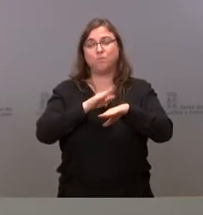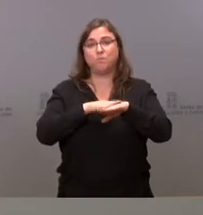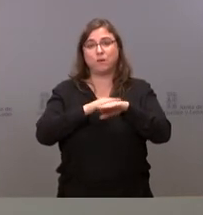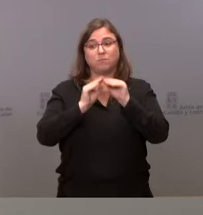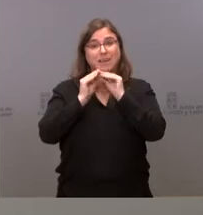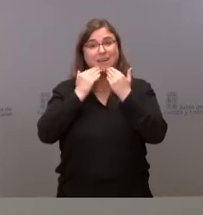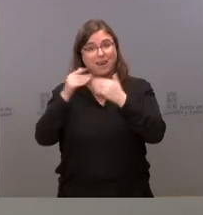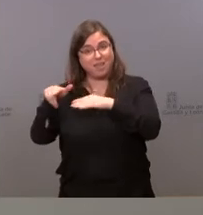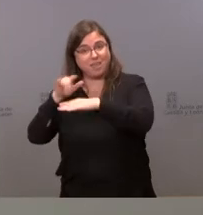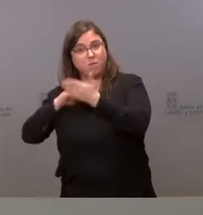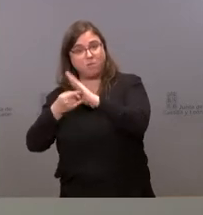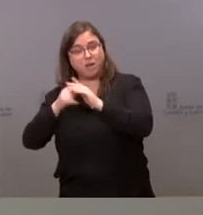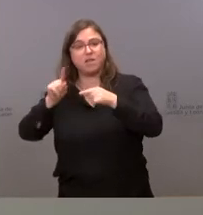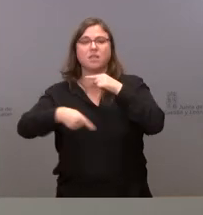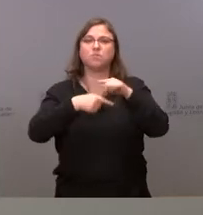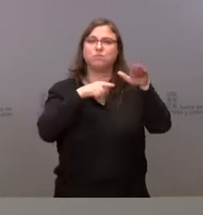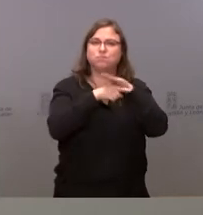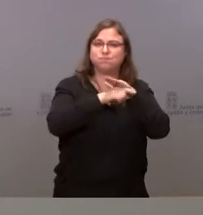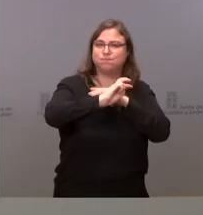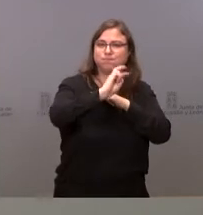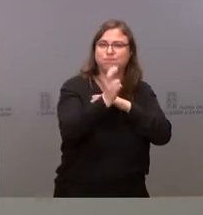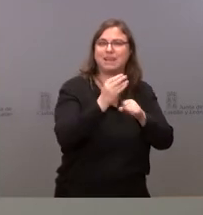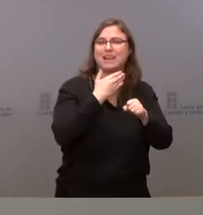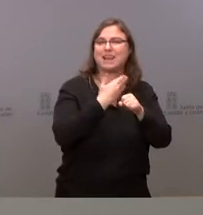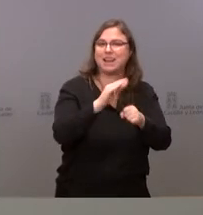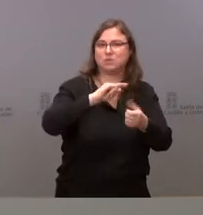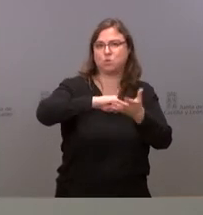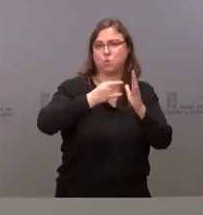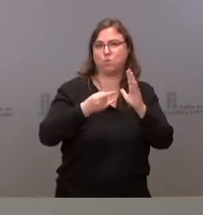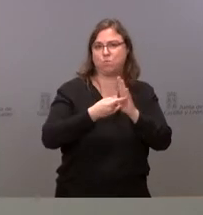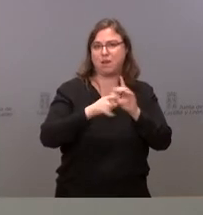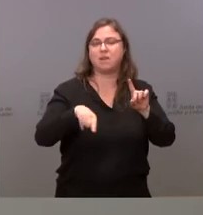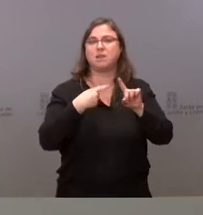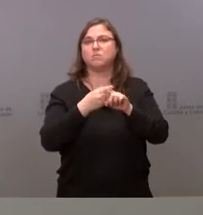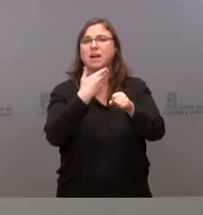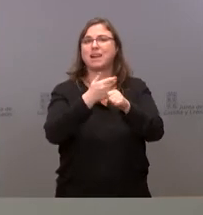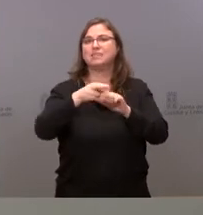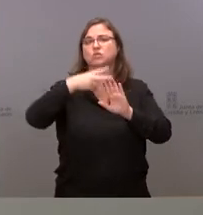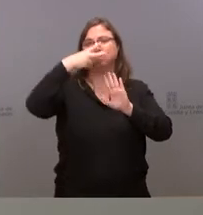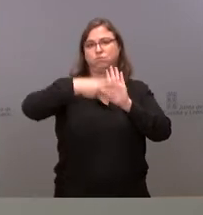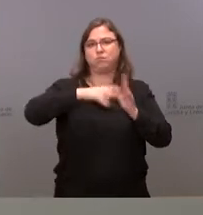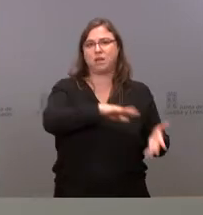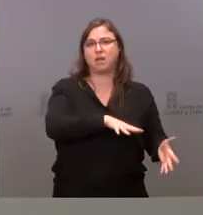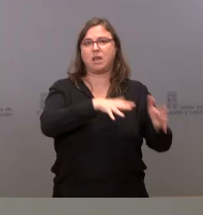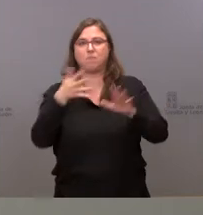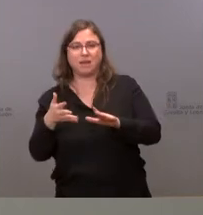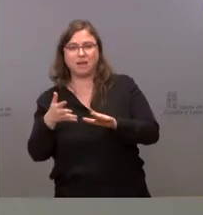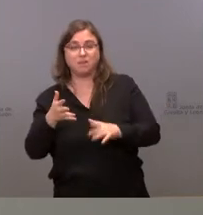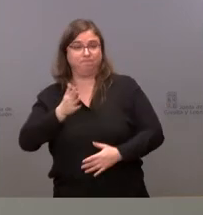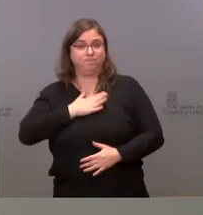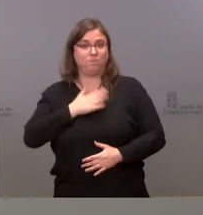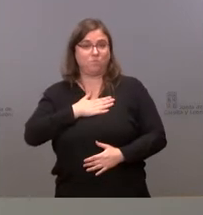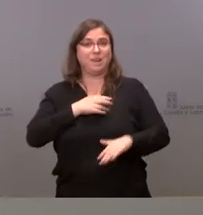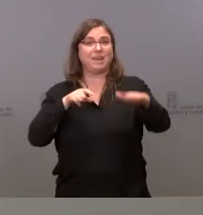desarrolla posteriormente el resto de planificación y el resto de normativa que hay que aplicar tanto desde la propia